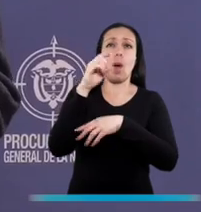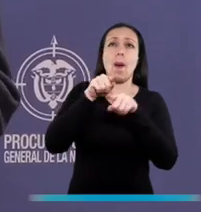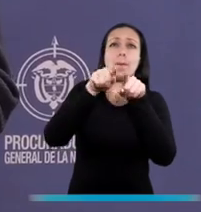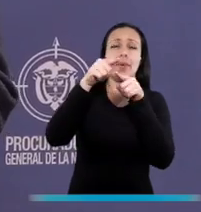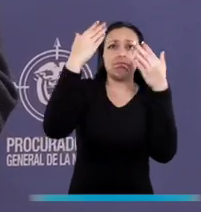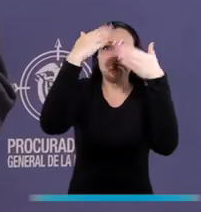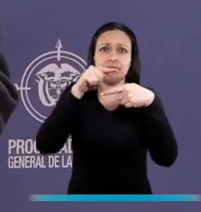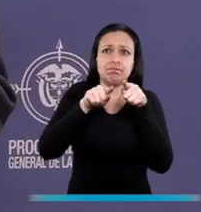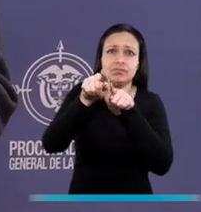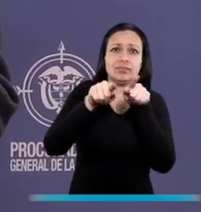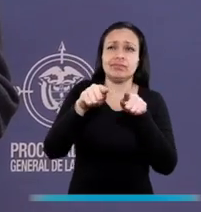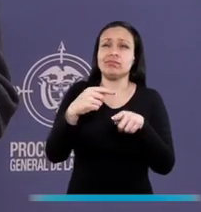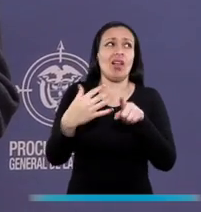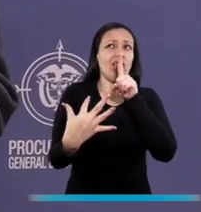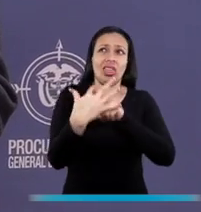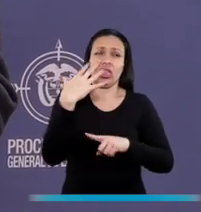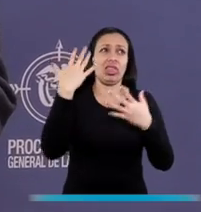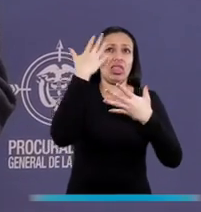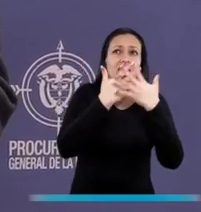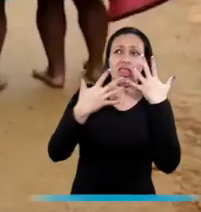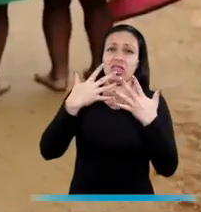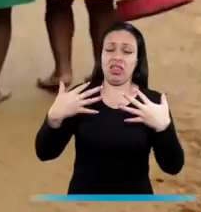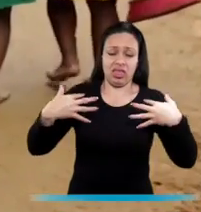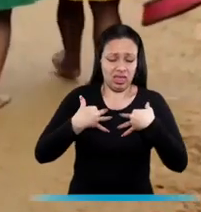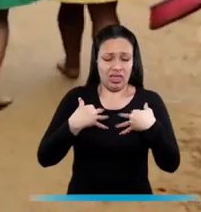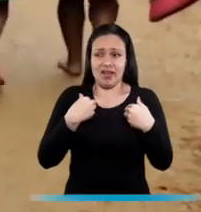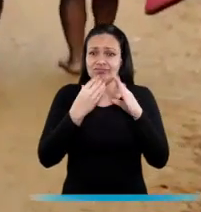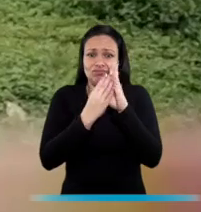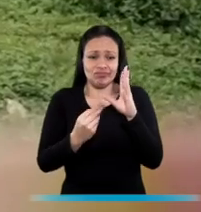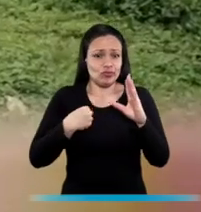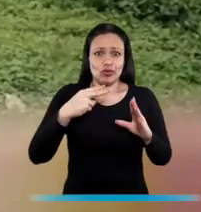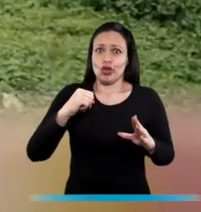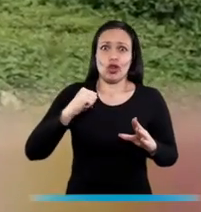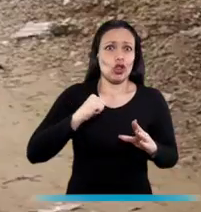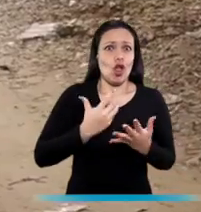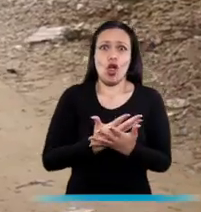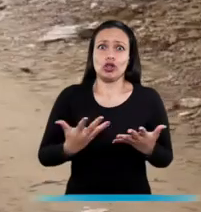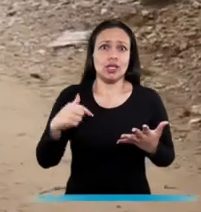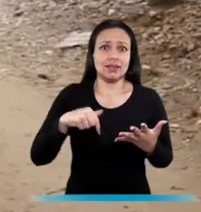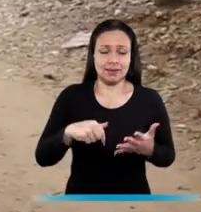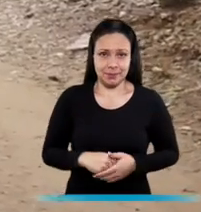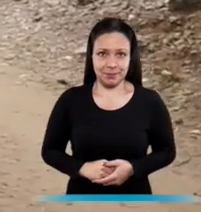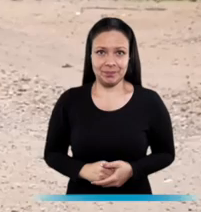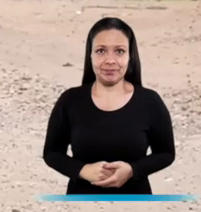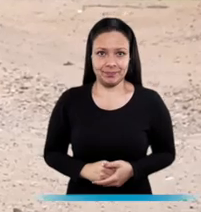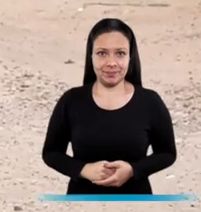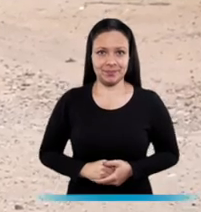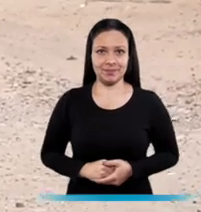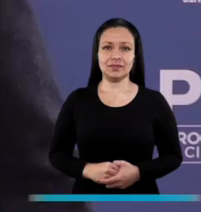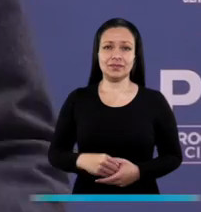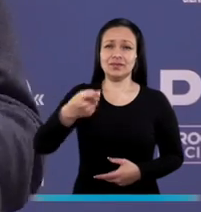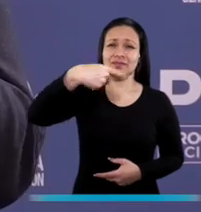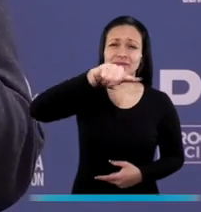Colombia, hoy afectada además por unas desigualdades y por una agudización de la pobreza que no tiene parangón en la historia reciente